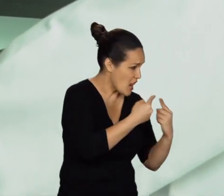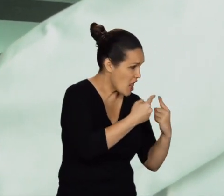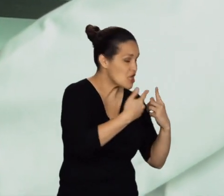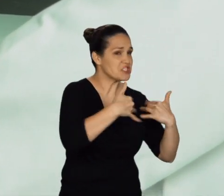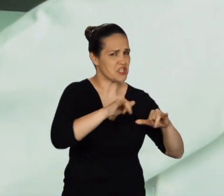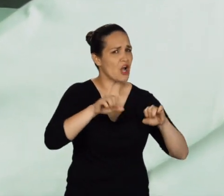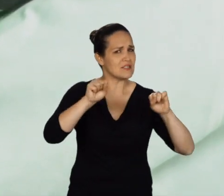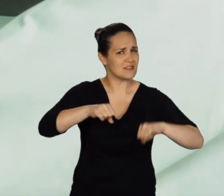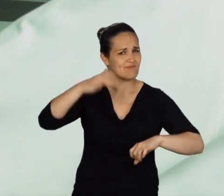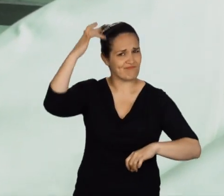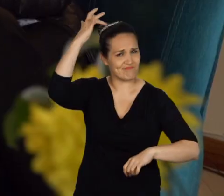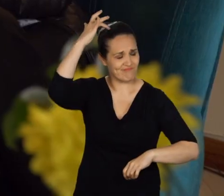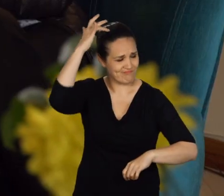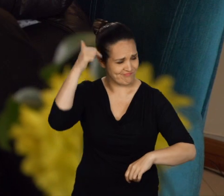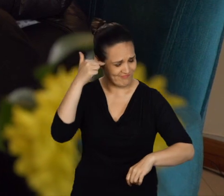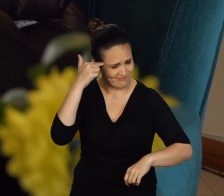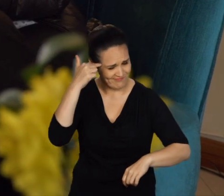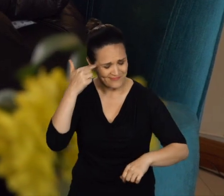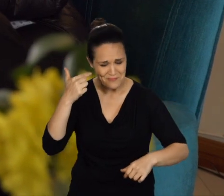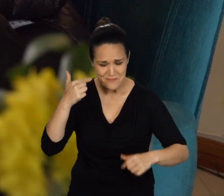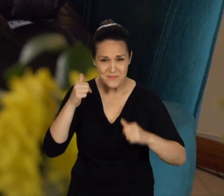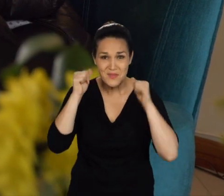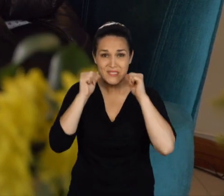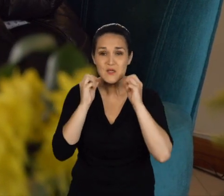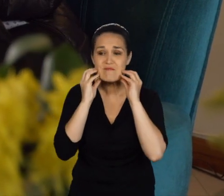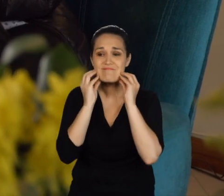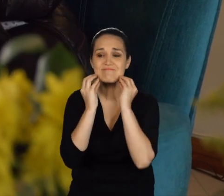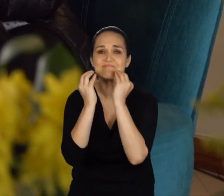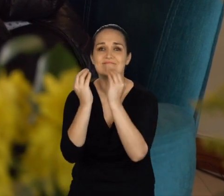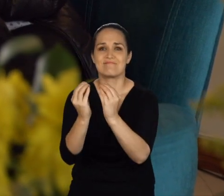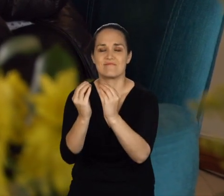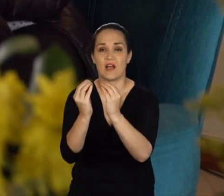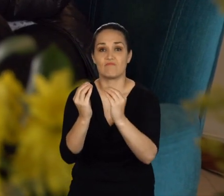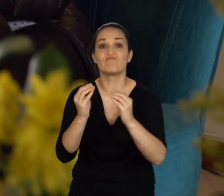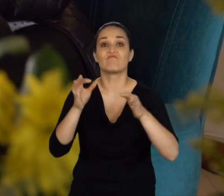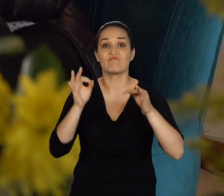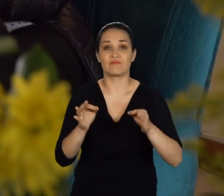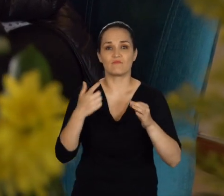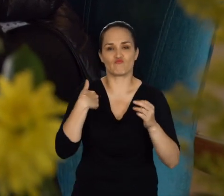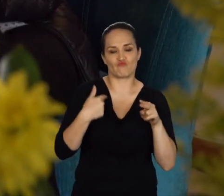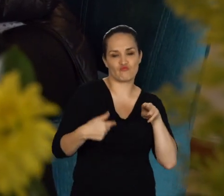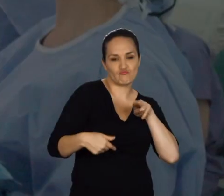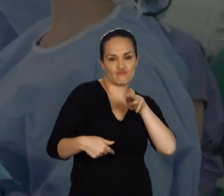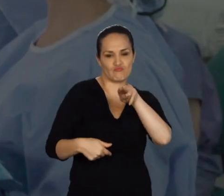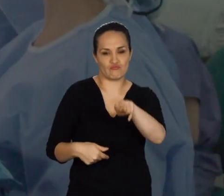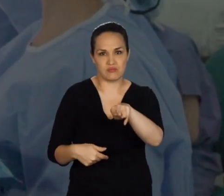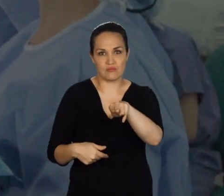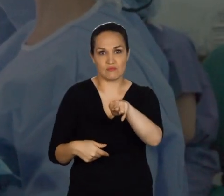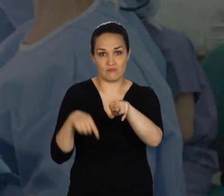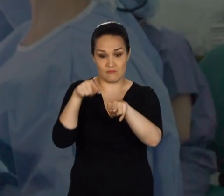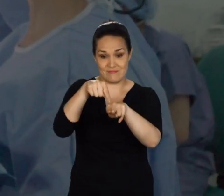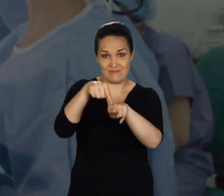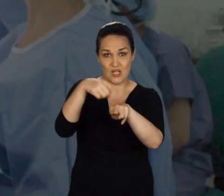habíamos hecho el trámite ya. La cirugía estaba pronosticada como interdisciplinaria, había más de 15